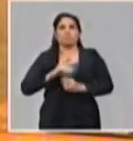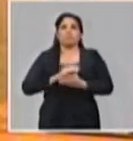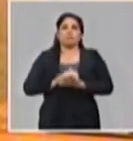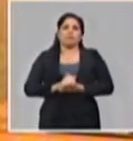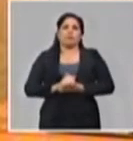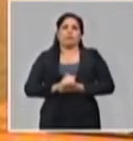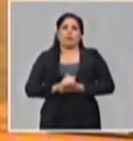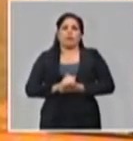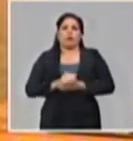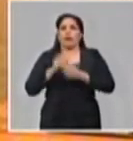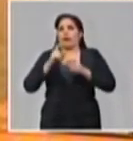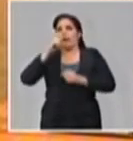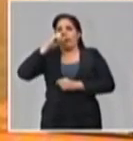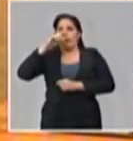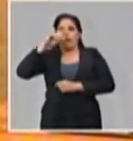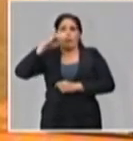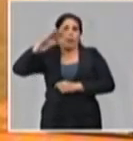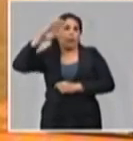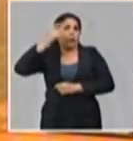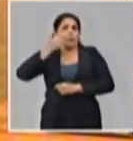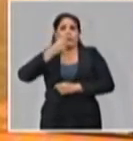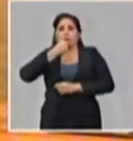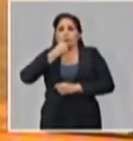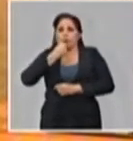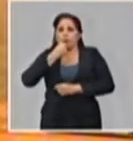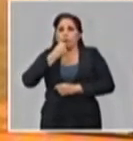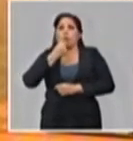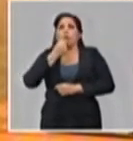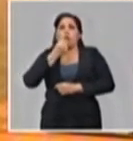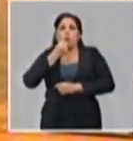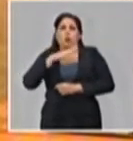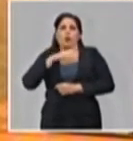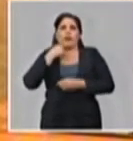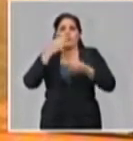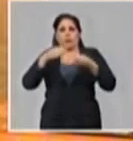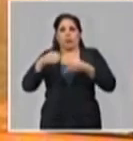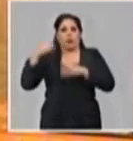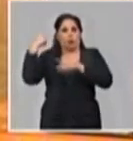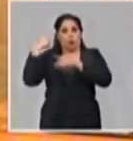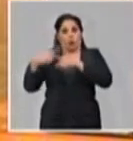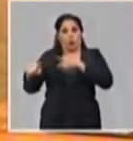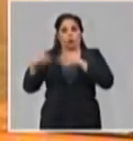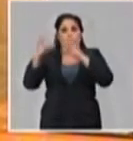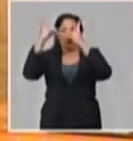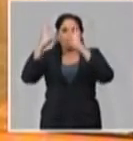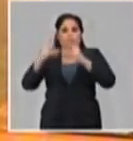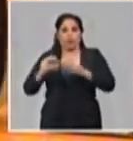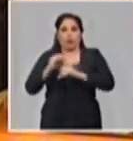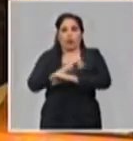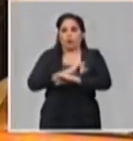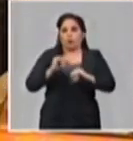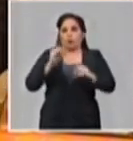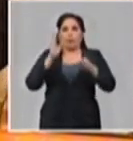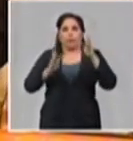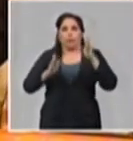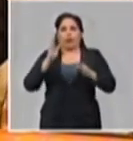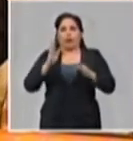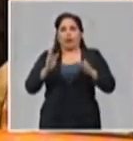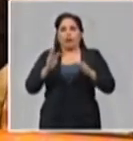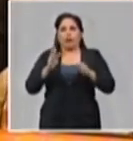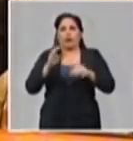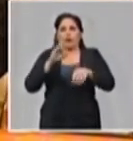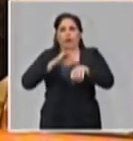en las mayores edades en que se ha presentado. Hay otro dato que es importante, que es el periodo de incubación,